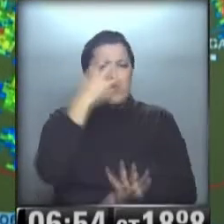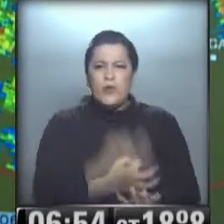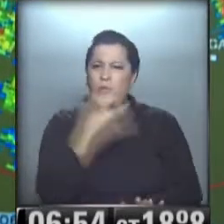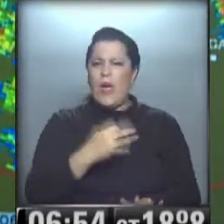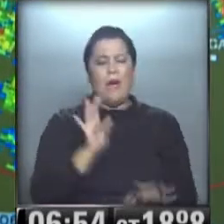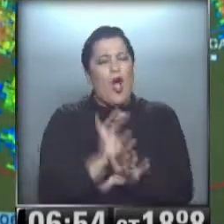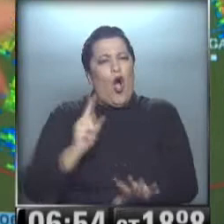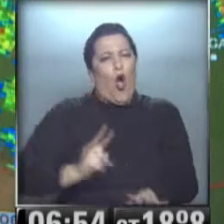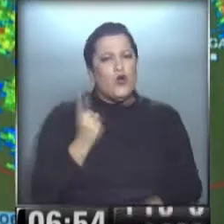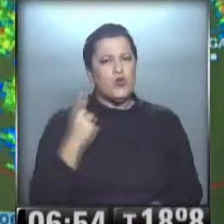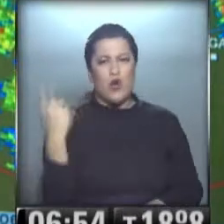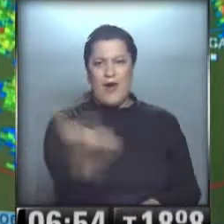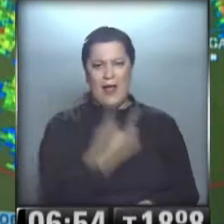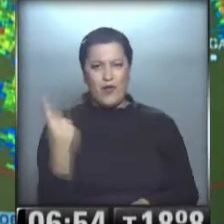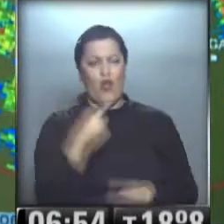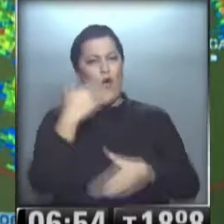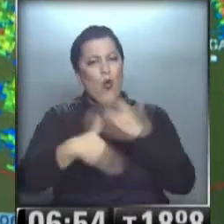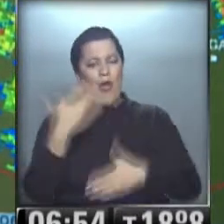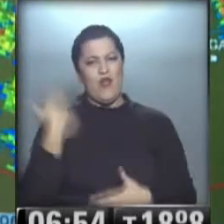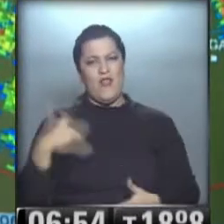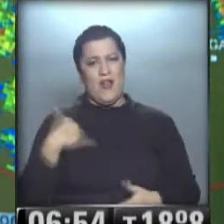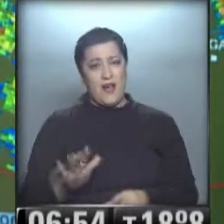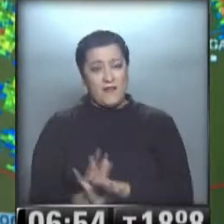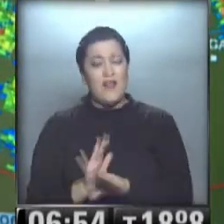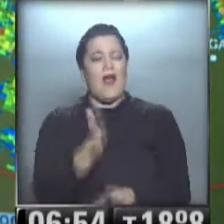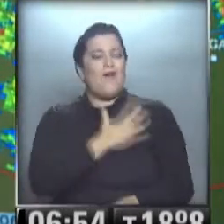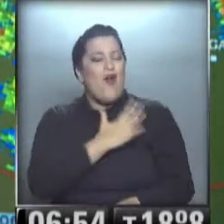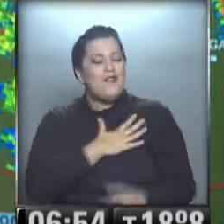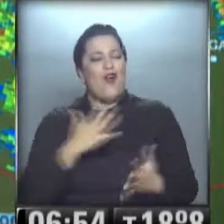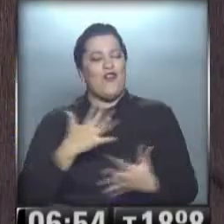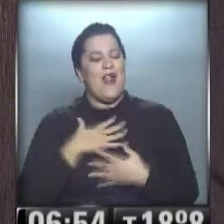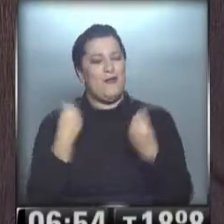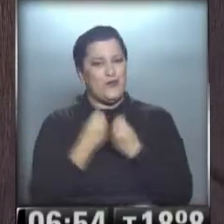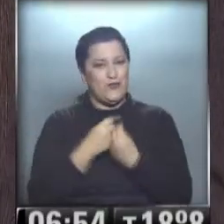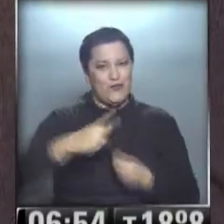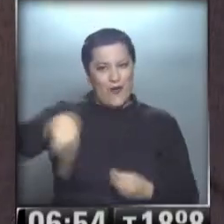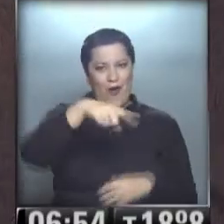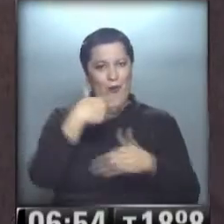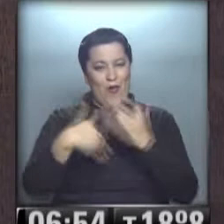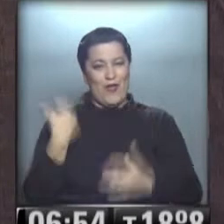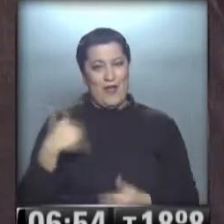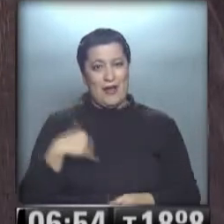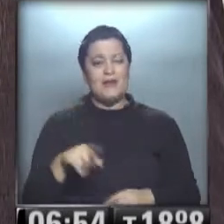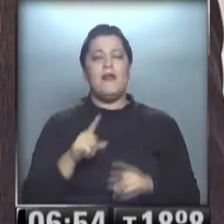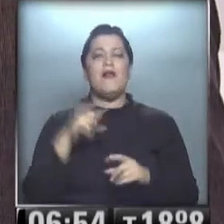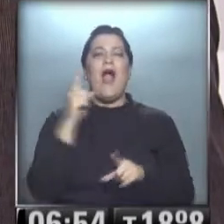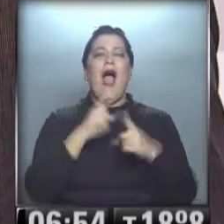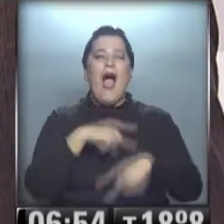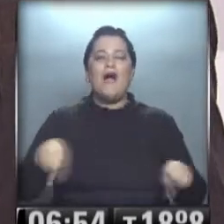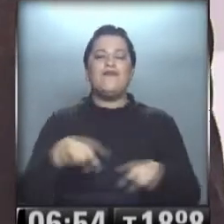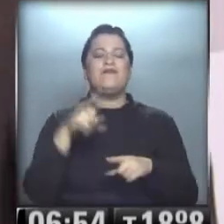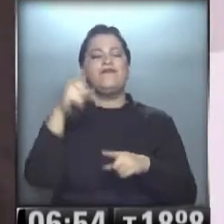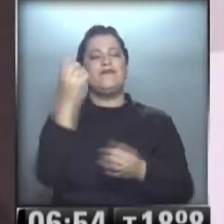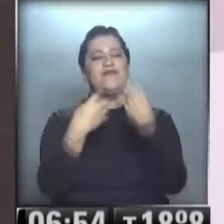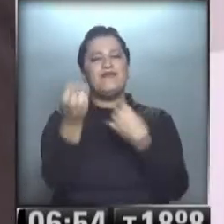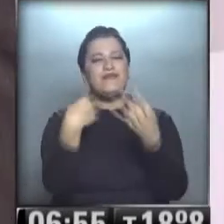orgullo para todos, ¿eh? Los nuestros corazones los queremos. Vamos a repasar algunos de los mensajes de Facebook de esta mañana, los